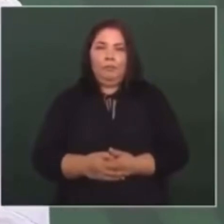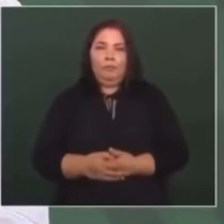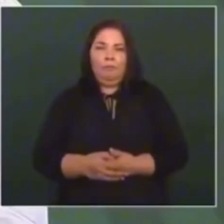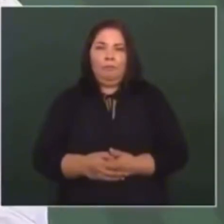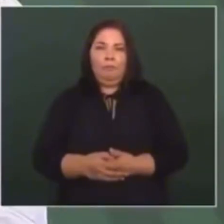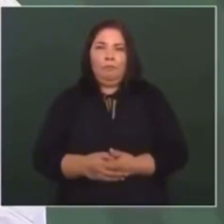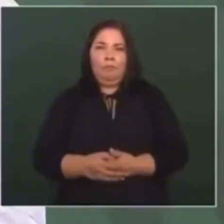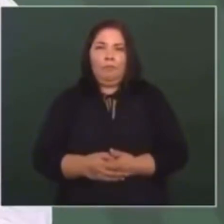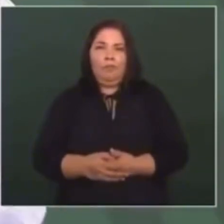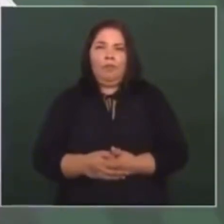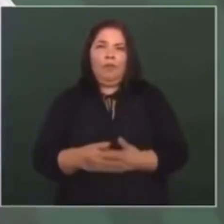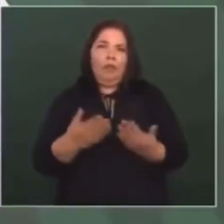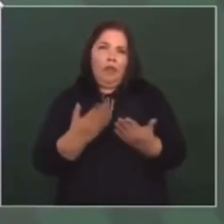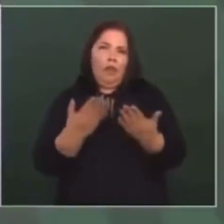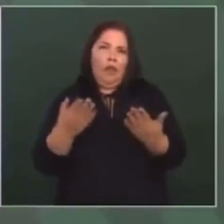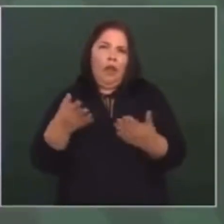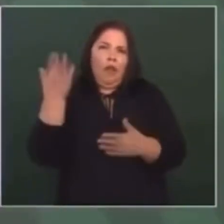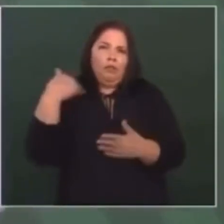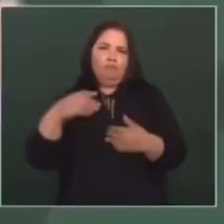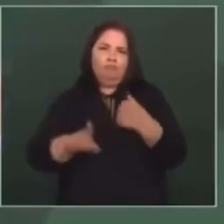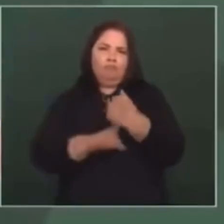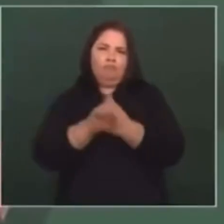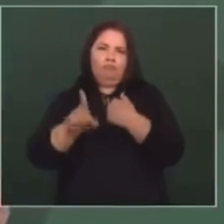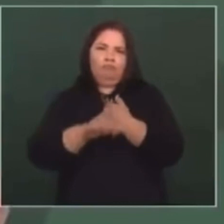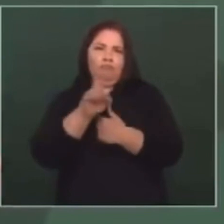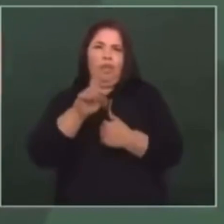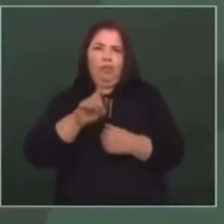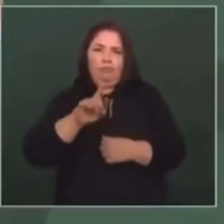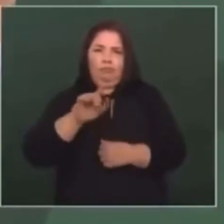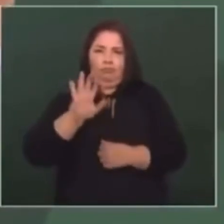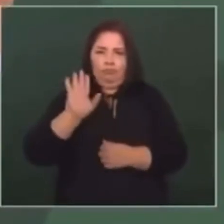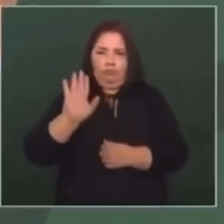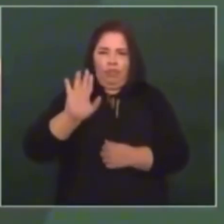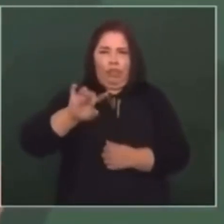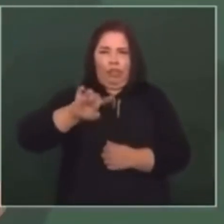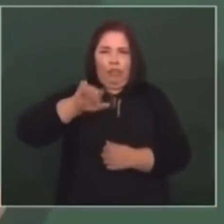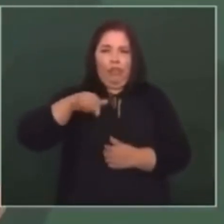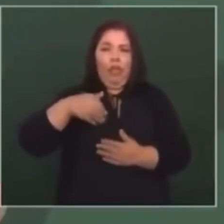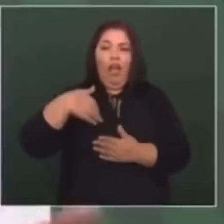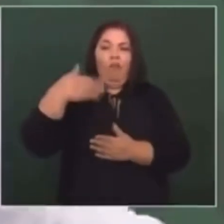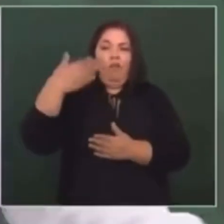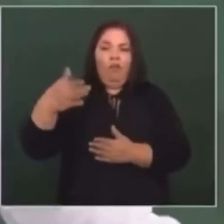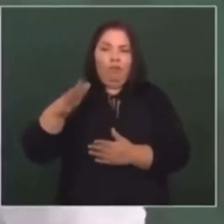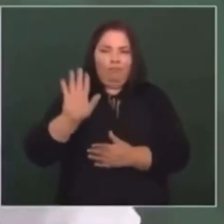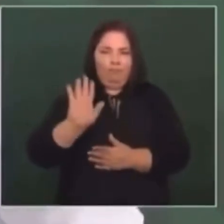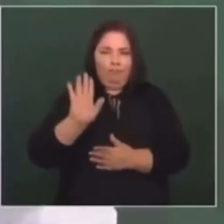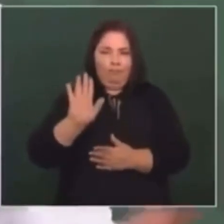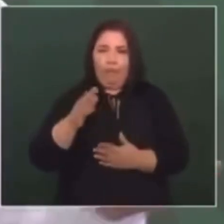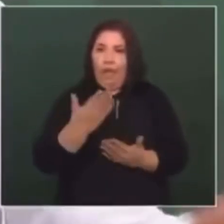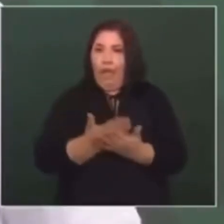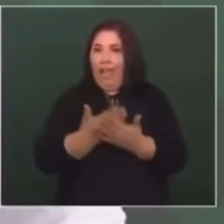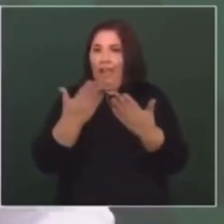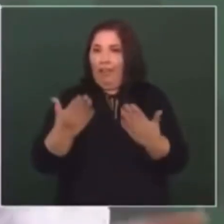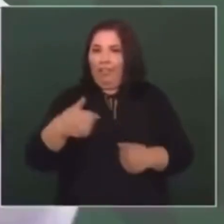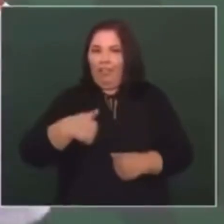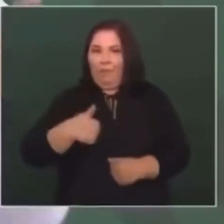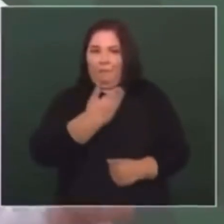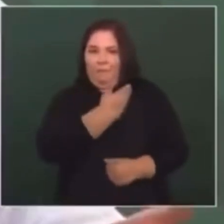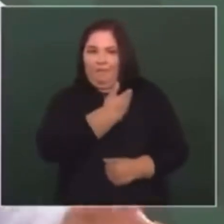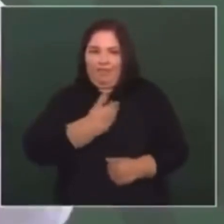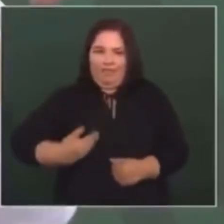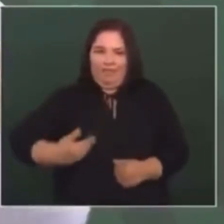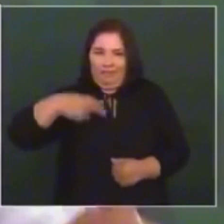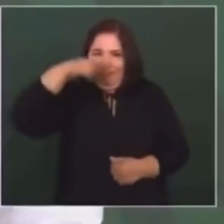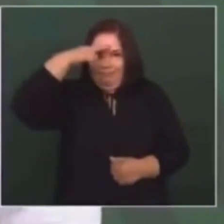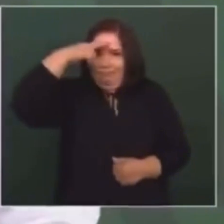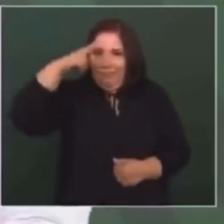que había algo y decíamos, a la salida nos vemos, pero no, soy el presidente de México, tengo